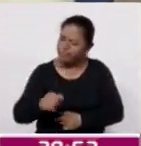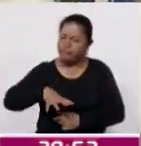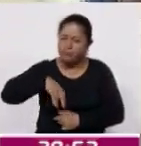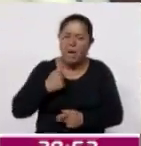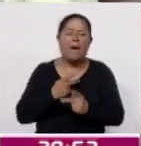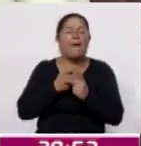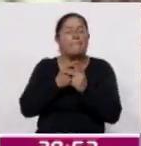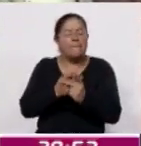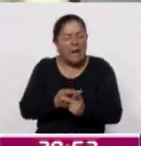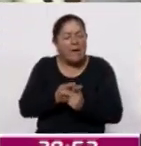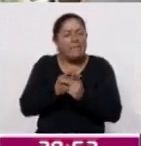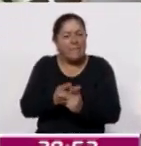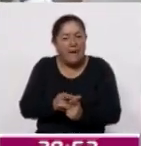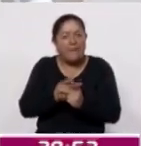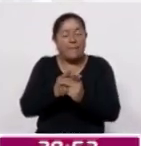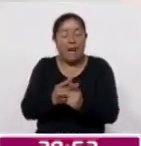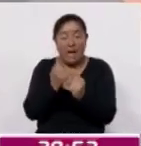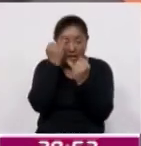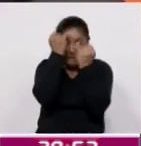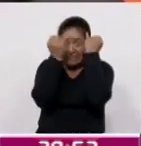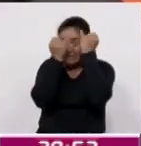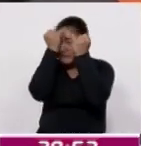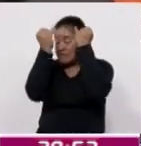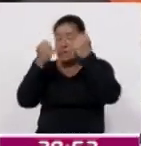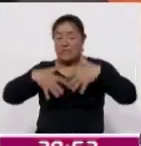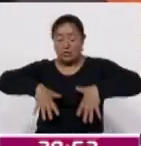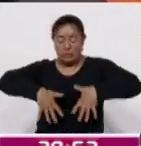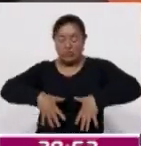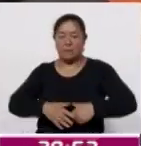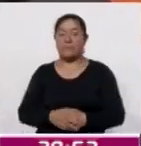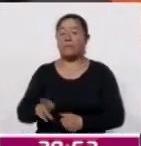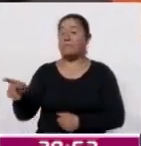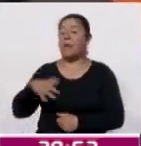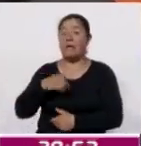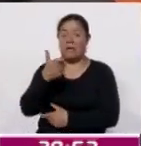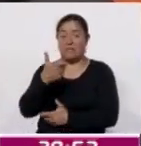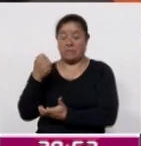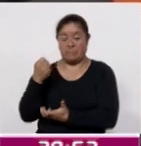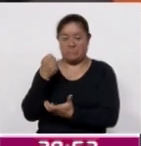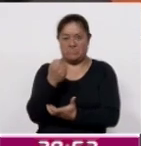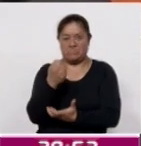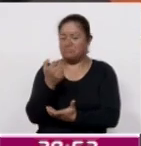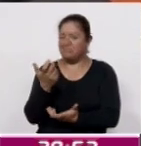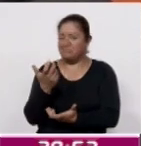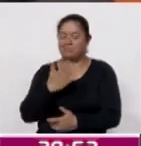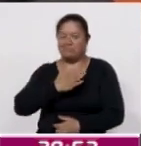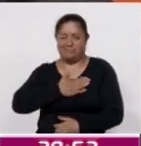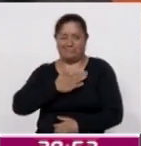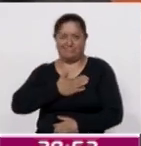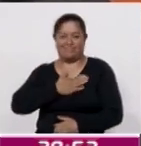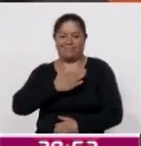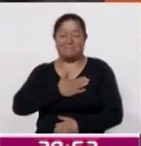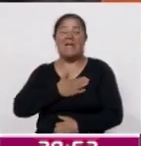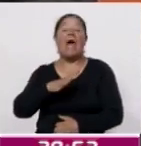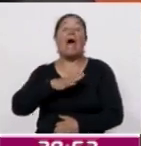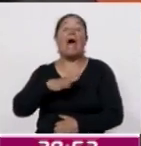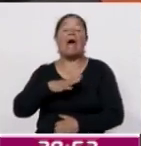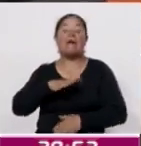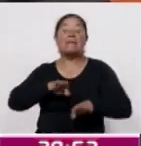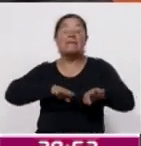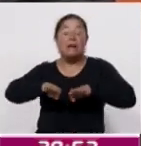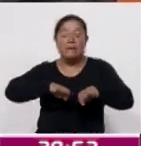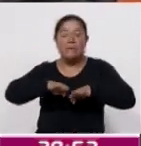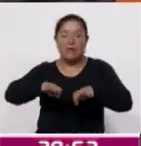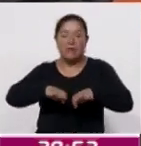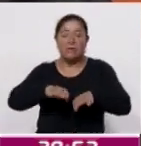paciencia requerida para crear un Zarape. Lo que fue la inversión más fue la inversión mía en la elaboración, porque más